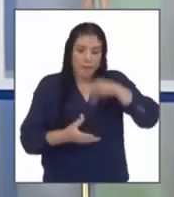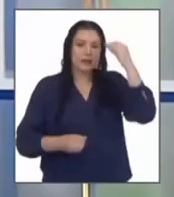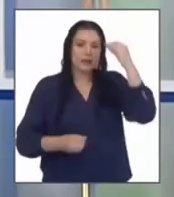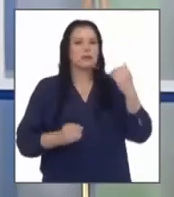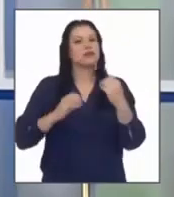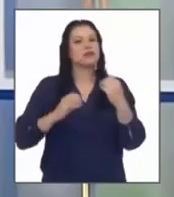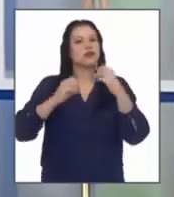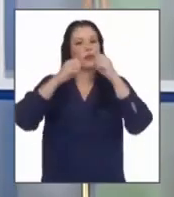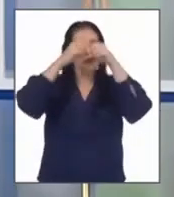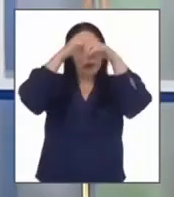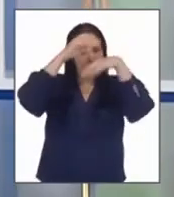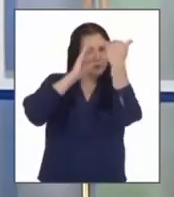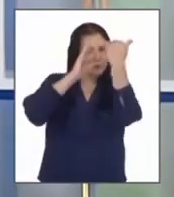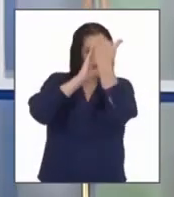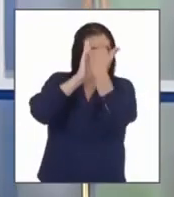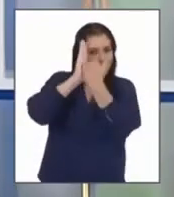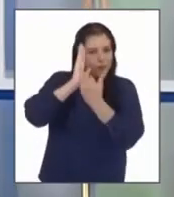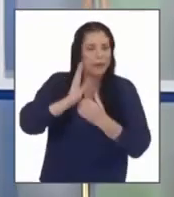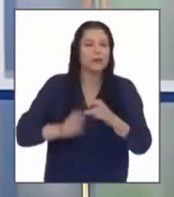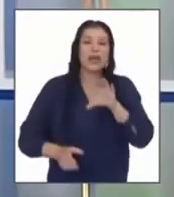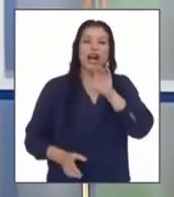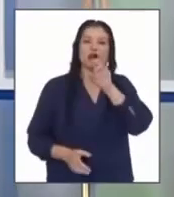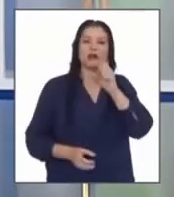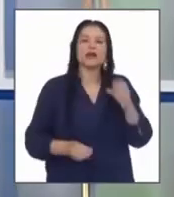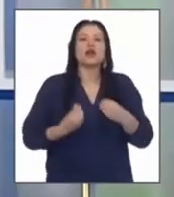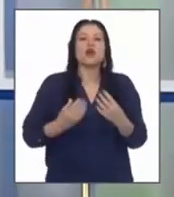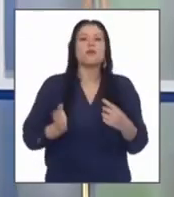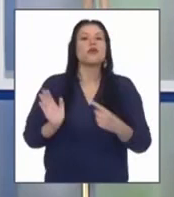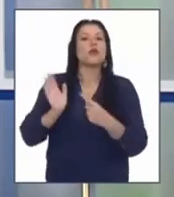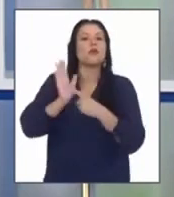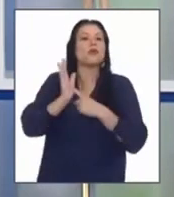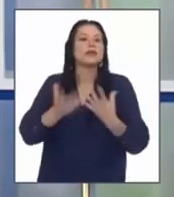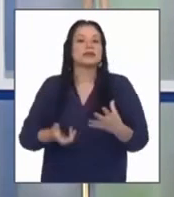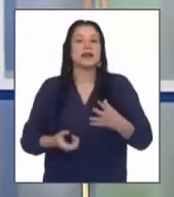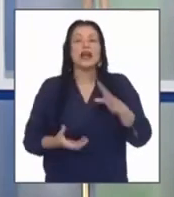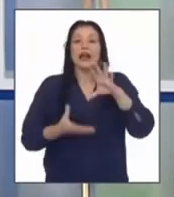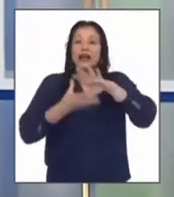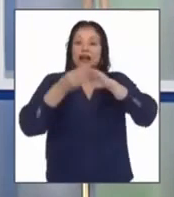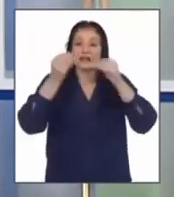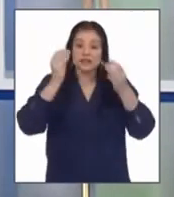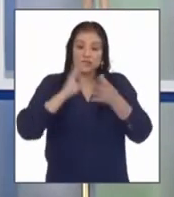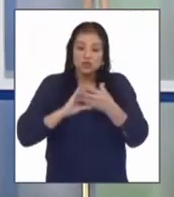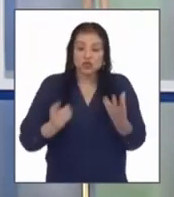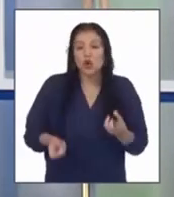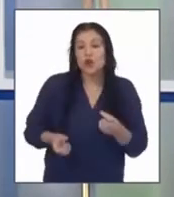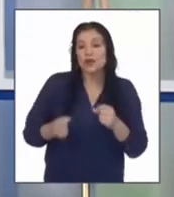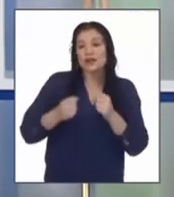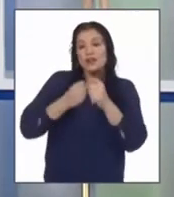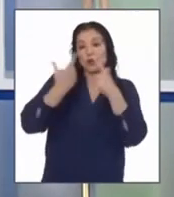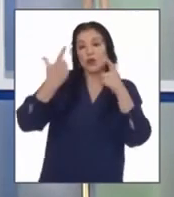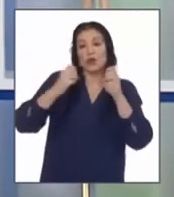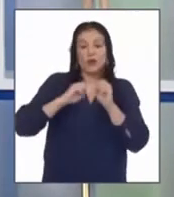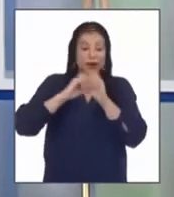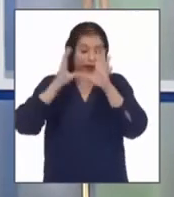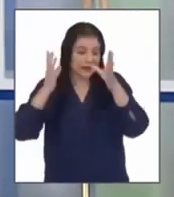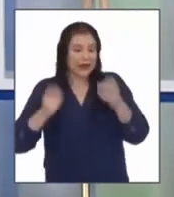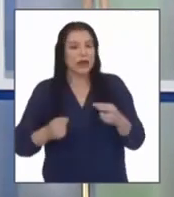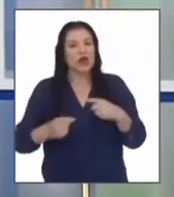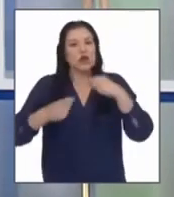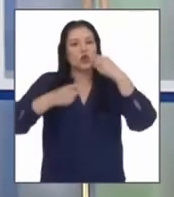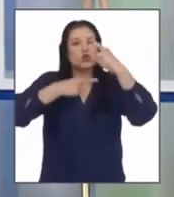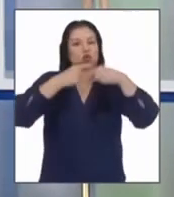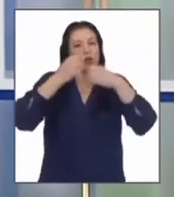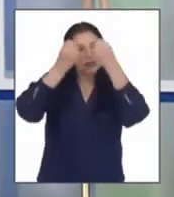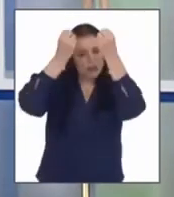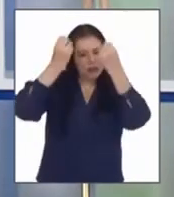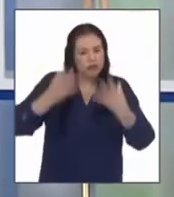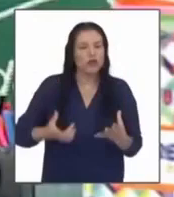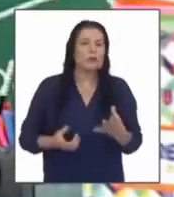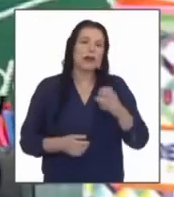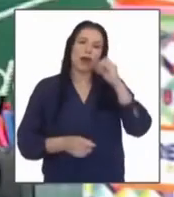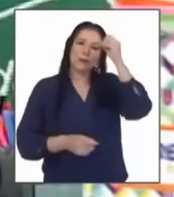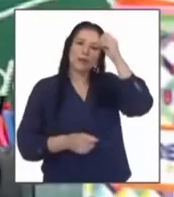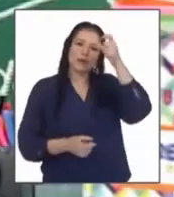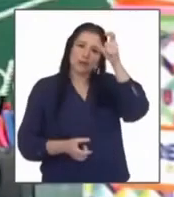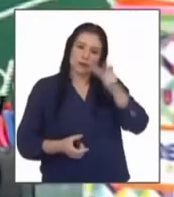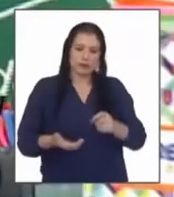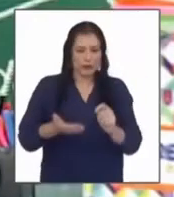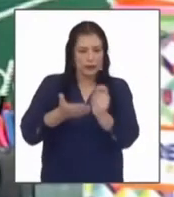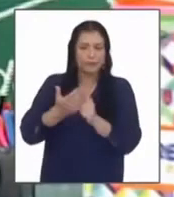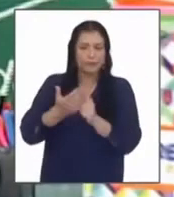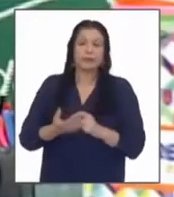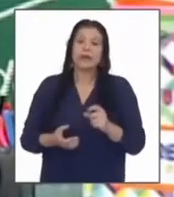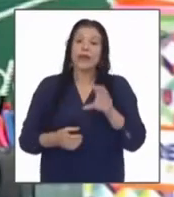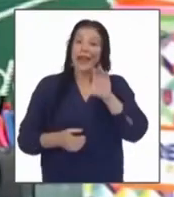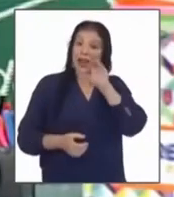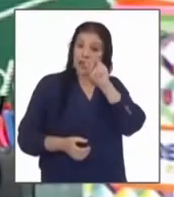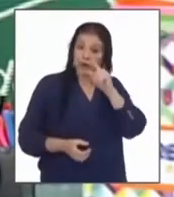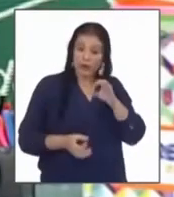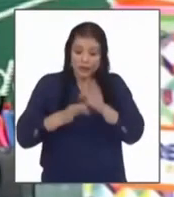estructura de una crónica y cómo nos revela los hechos acontecidos en un lenguaje claro nos informa y transmite la opinión de su autor la crónica es